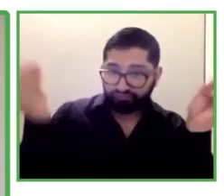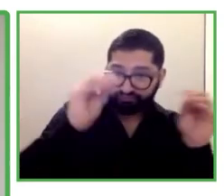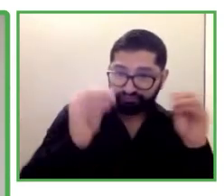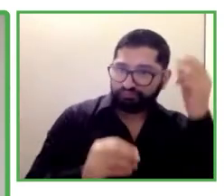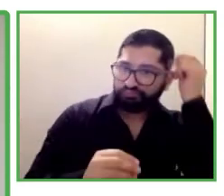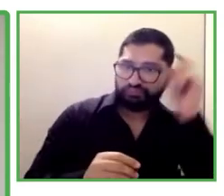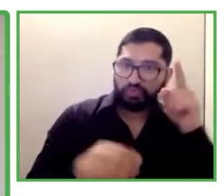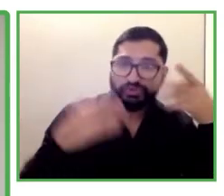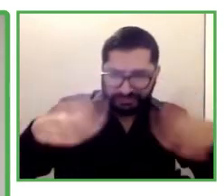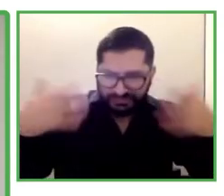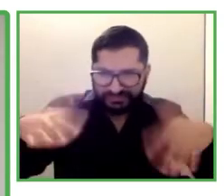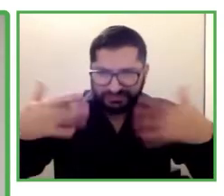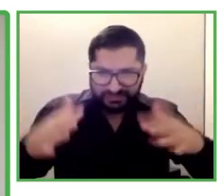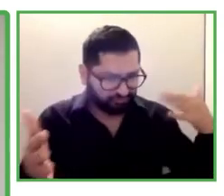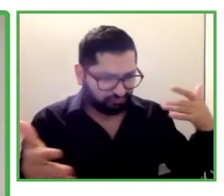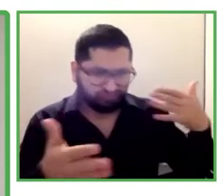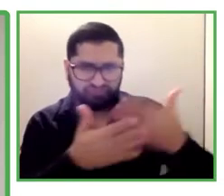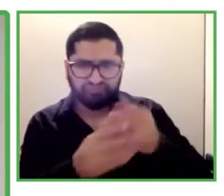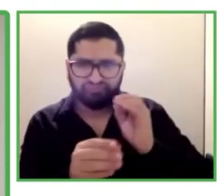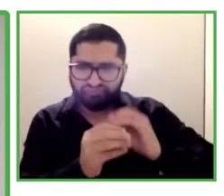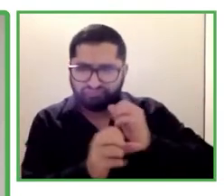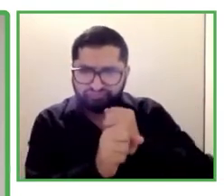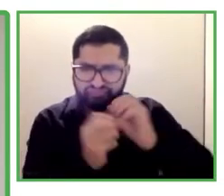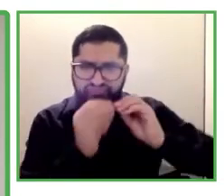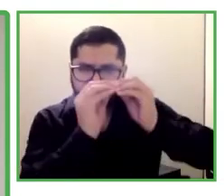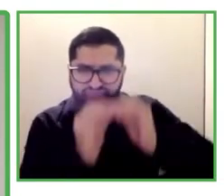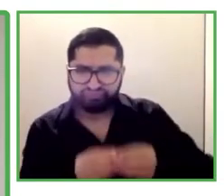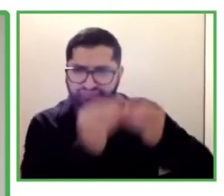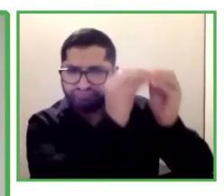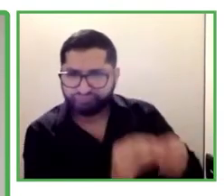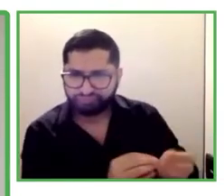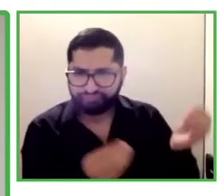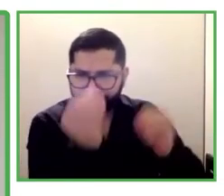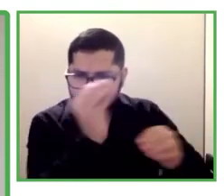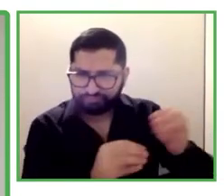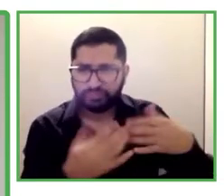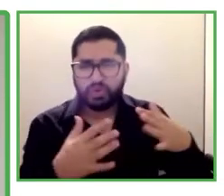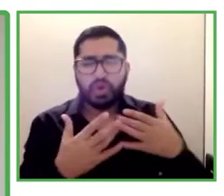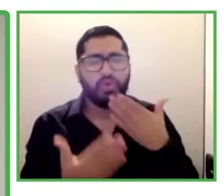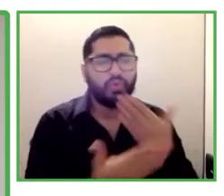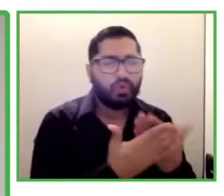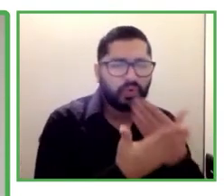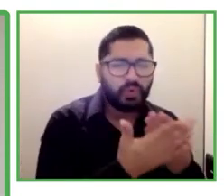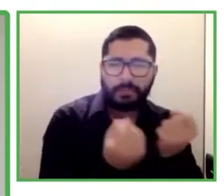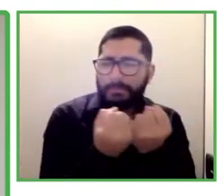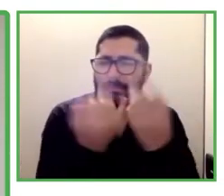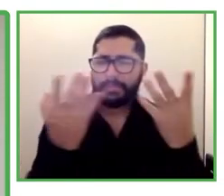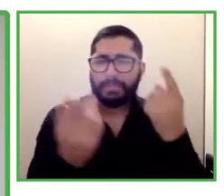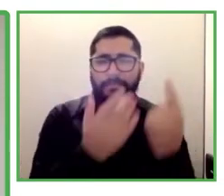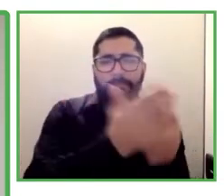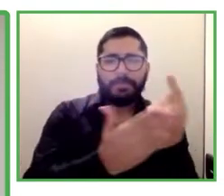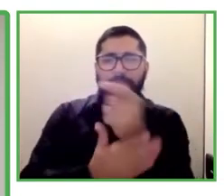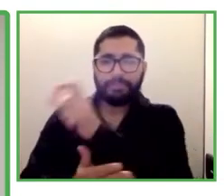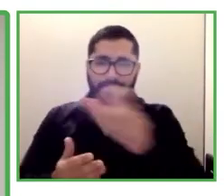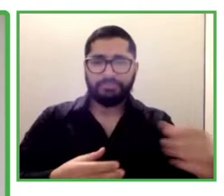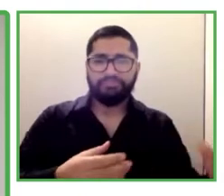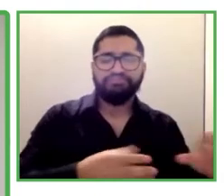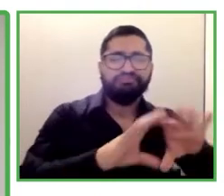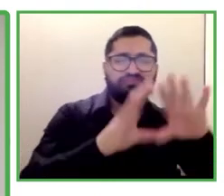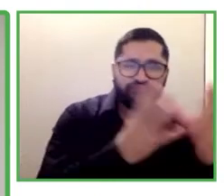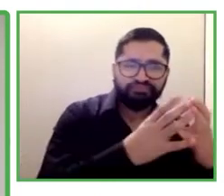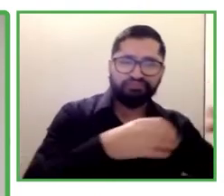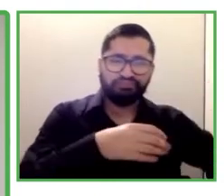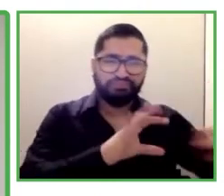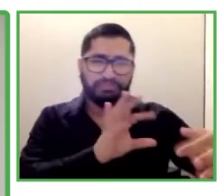Descúbreme y muchos otros partners en todo el mundo. Nosotros ayudamos a varias innovaciones todos los años para